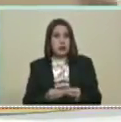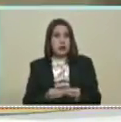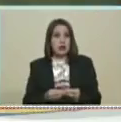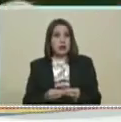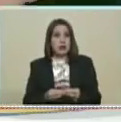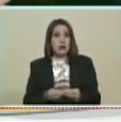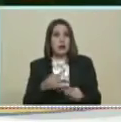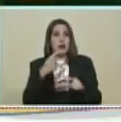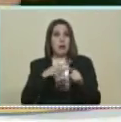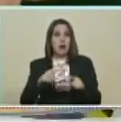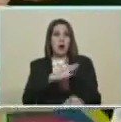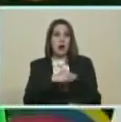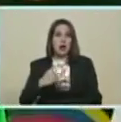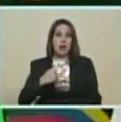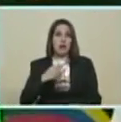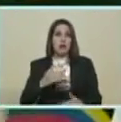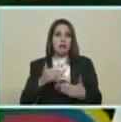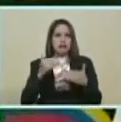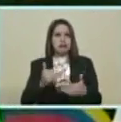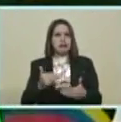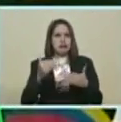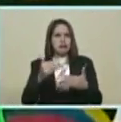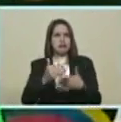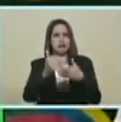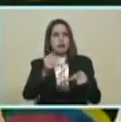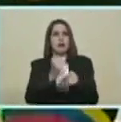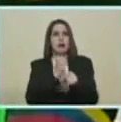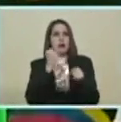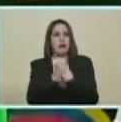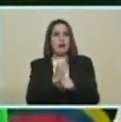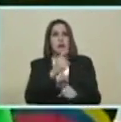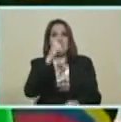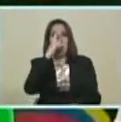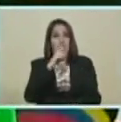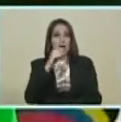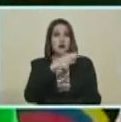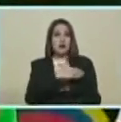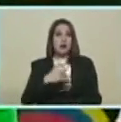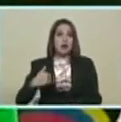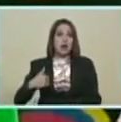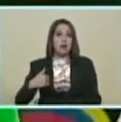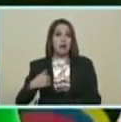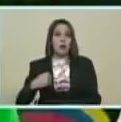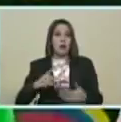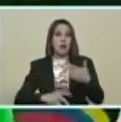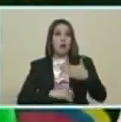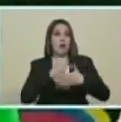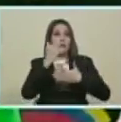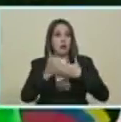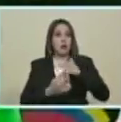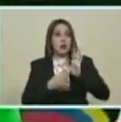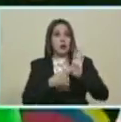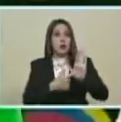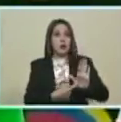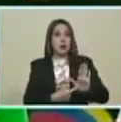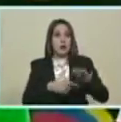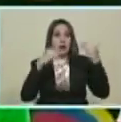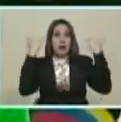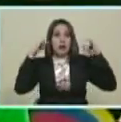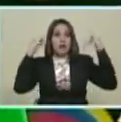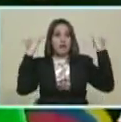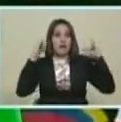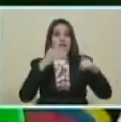Pero nosotros Queremos seguir Trabajando ¿Verdad? Este año También queremos Hacer lo que es El proyecto Y presentar Las fiestas